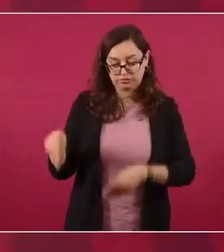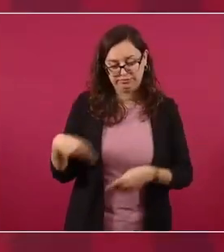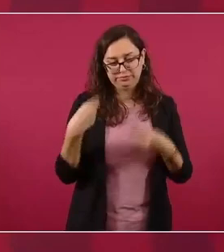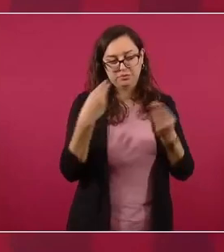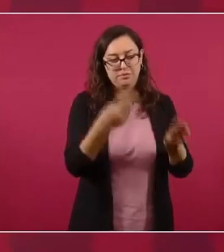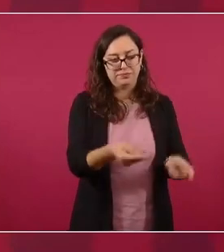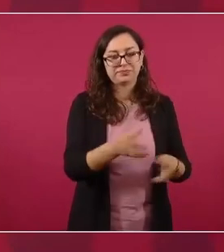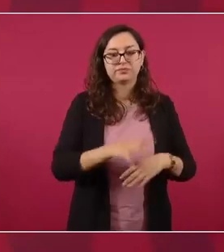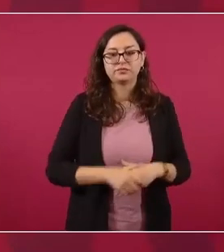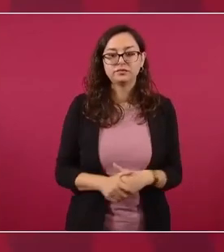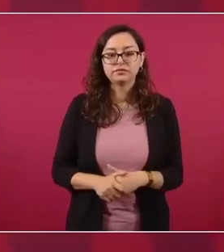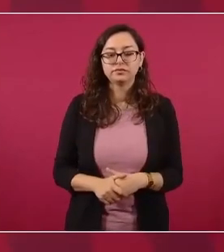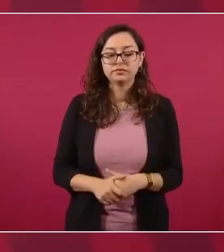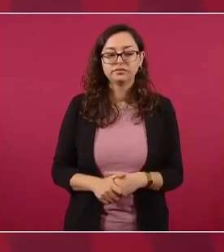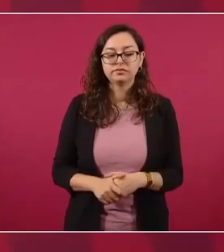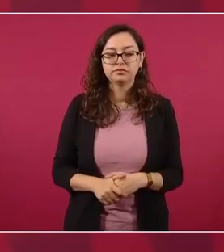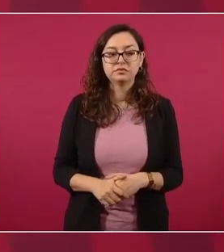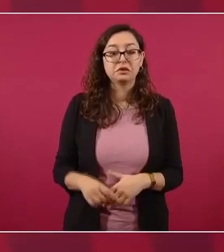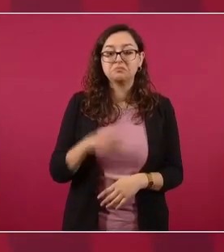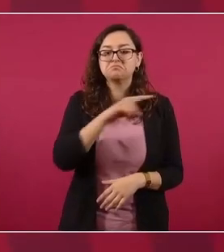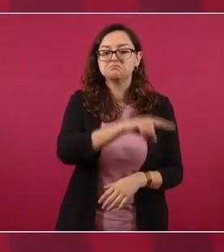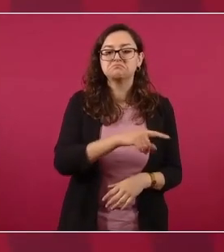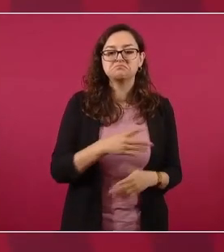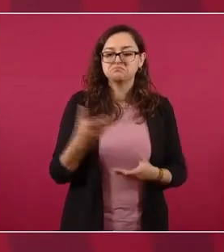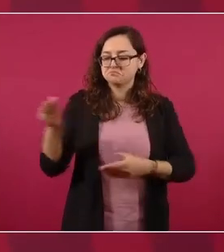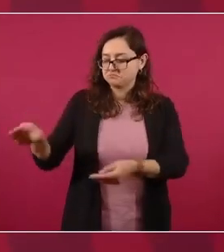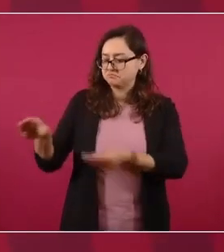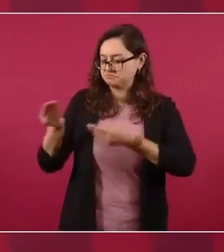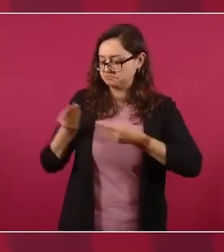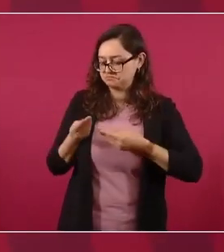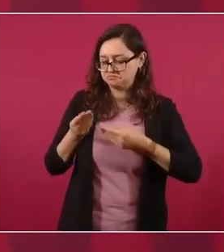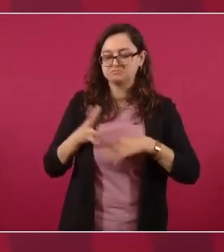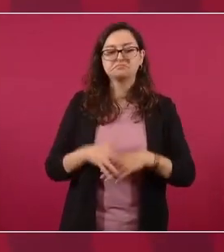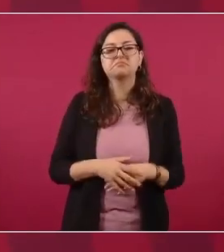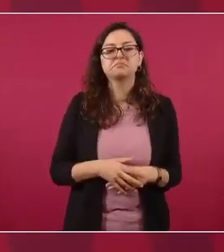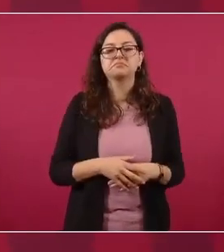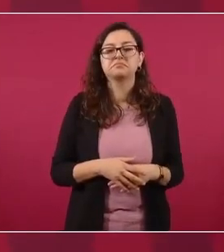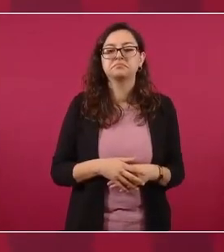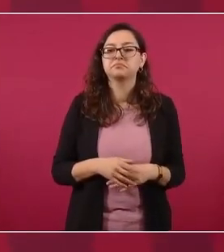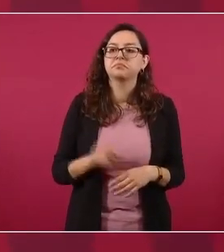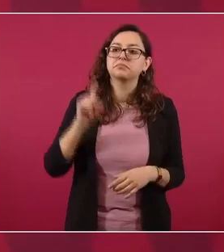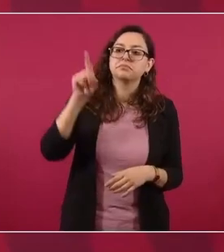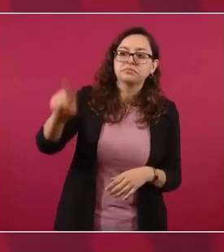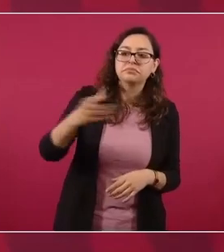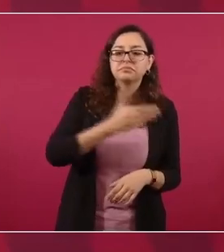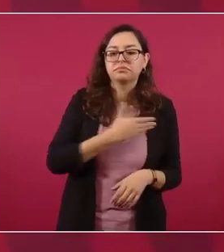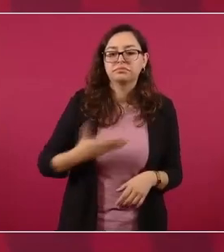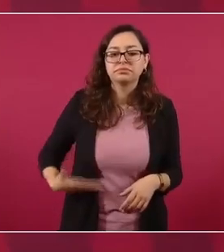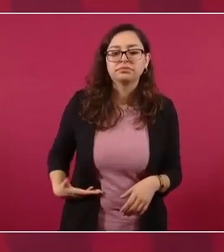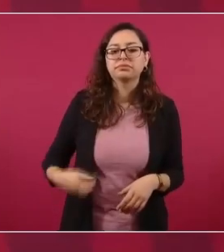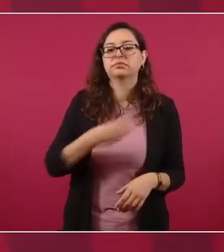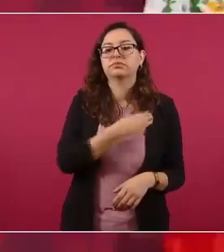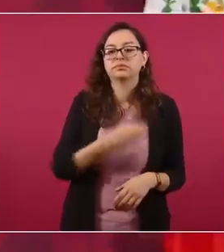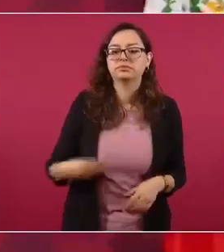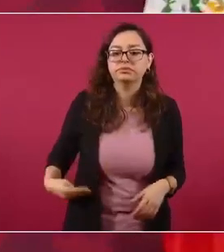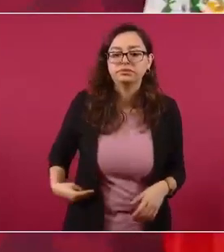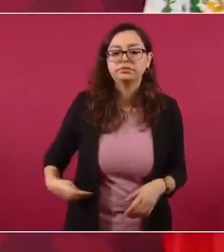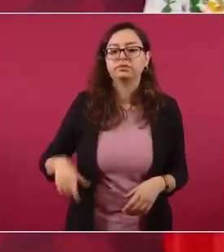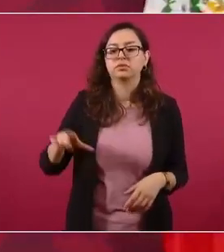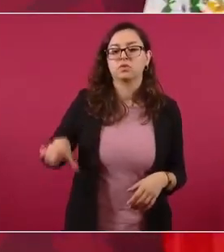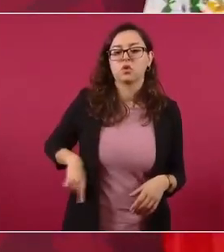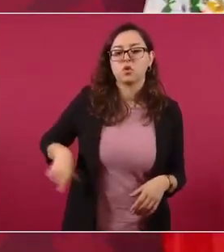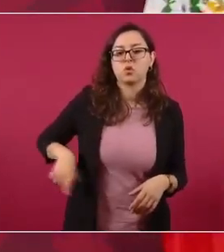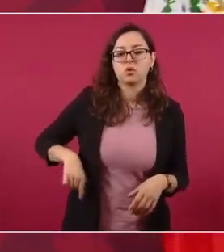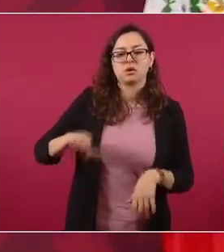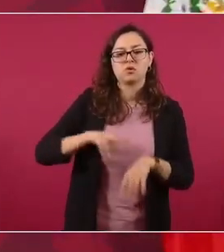aunque no fuese su distrito, y ofrecía a un presidente municipal, a un gobernador de otro